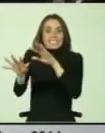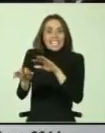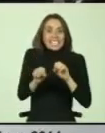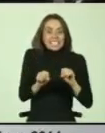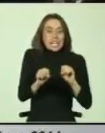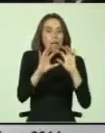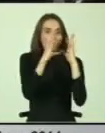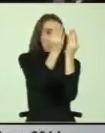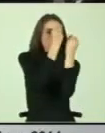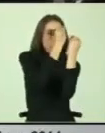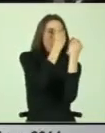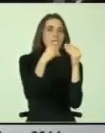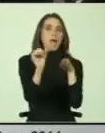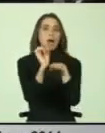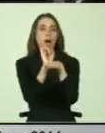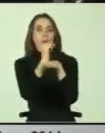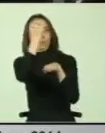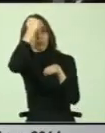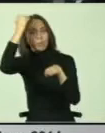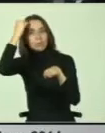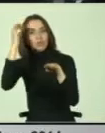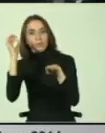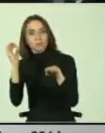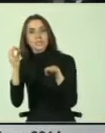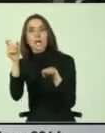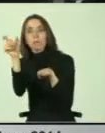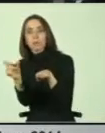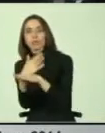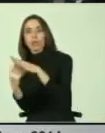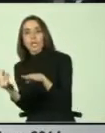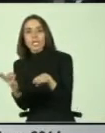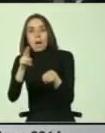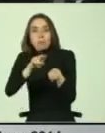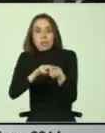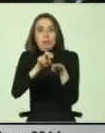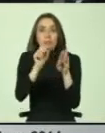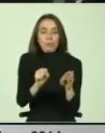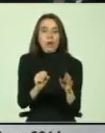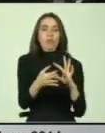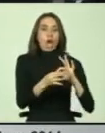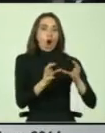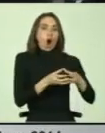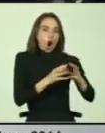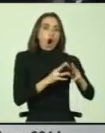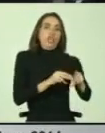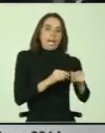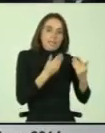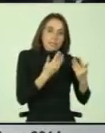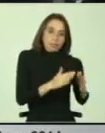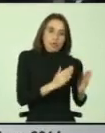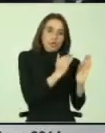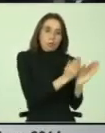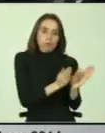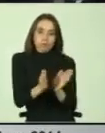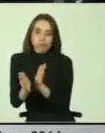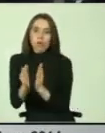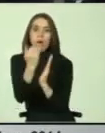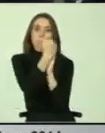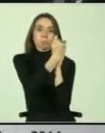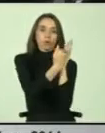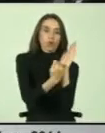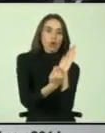vehículos acondicionados especialmente para personas con discapacidad ya tenemos una organización ya tenemos un protocolo ya tenemos